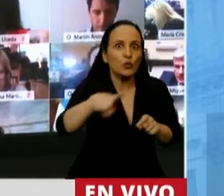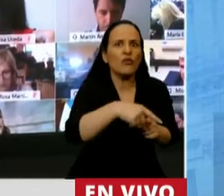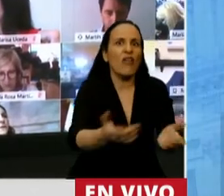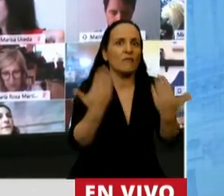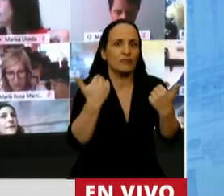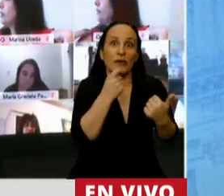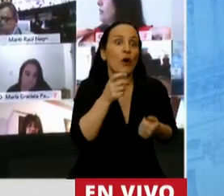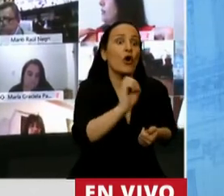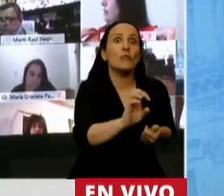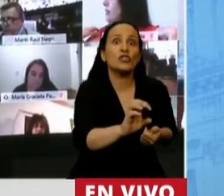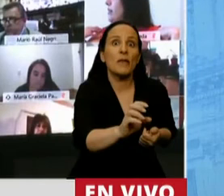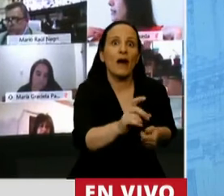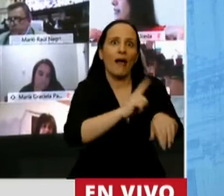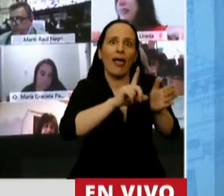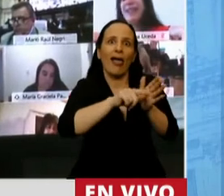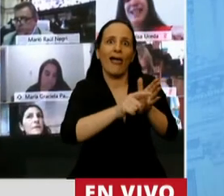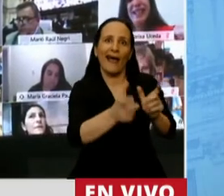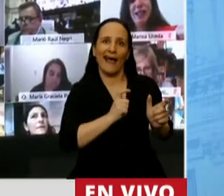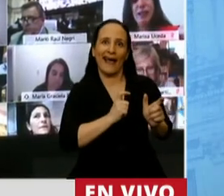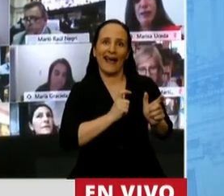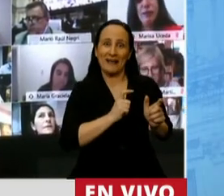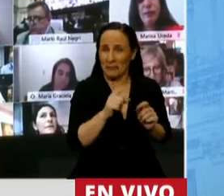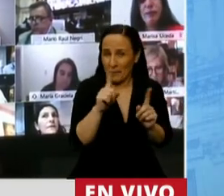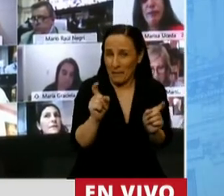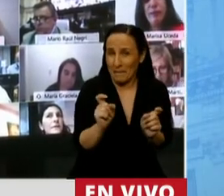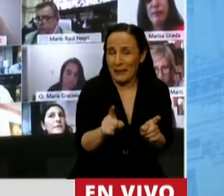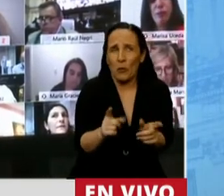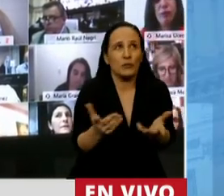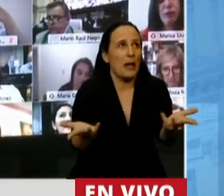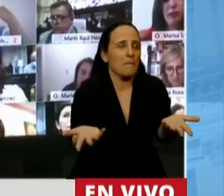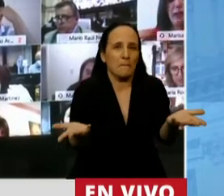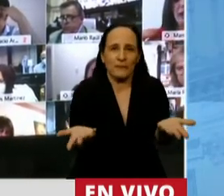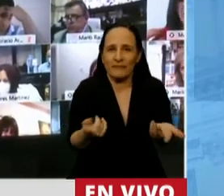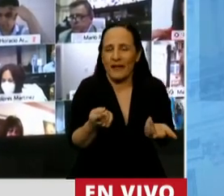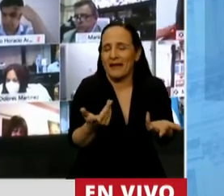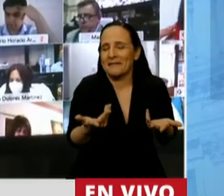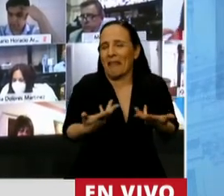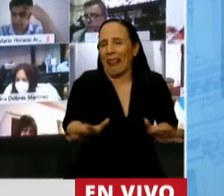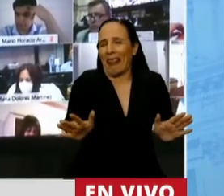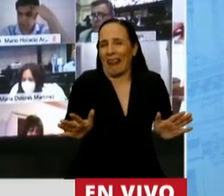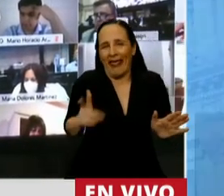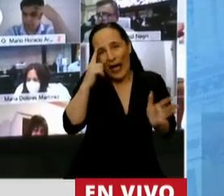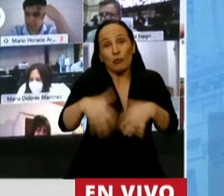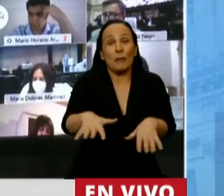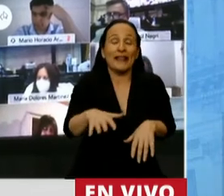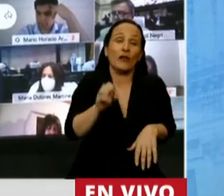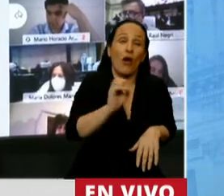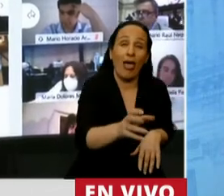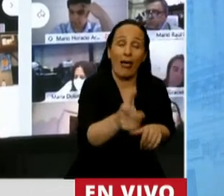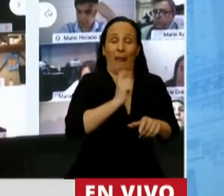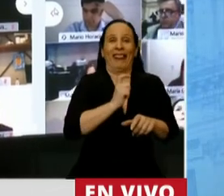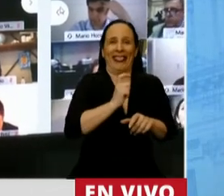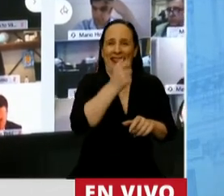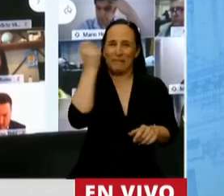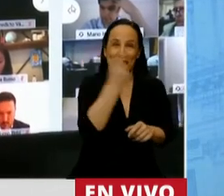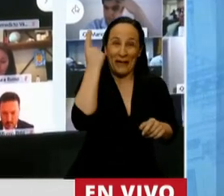llaman. Esa preguntita que es como la que siempre contestamos automáticamente, son segundos